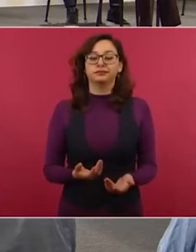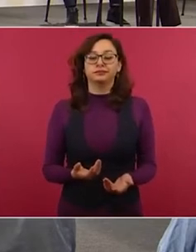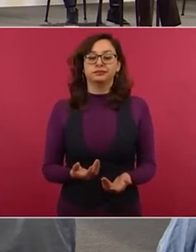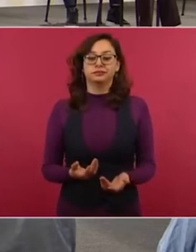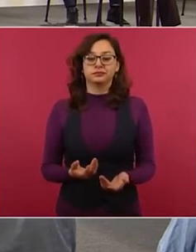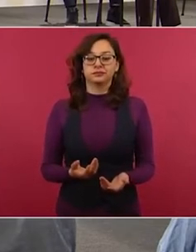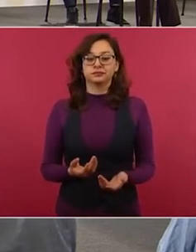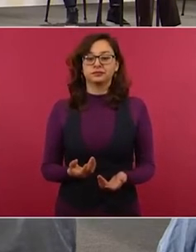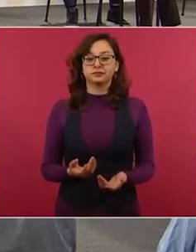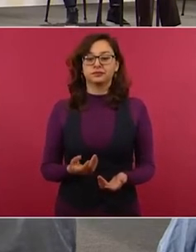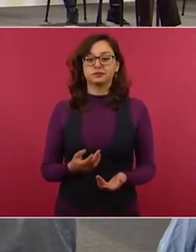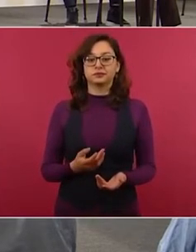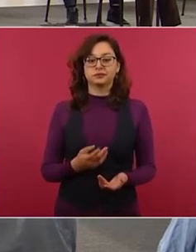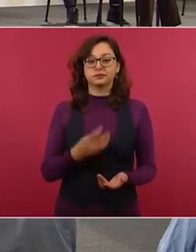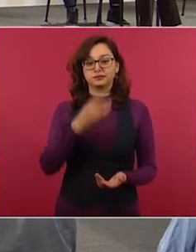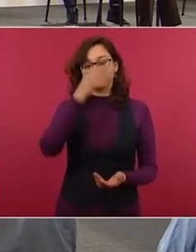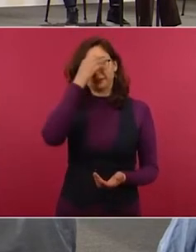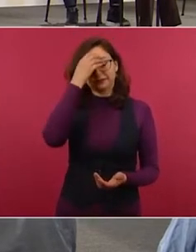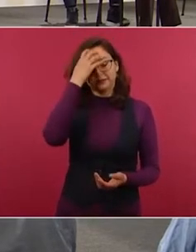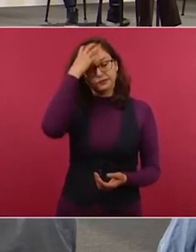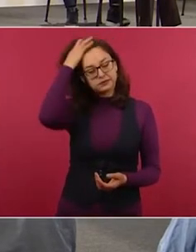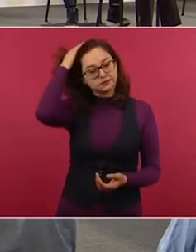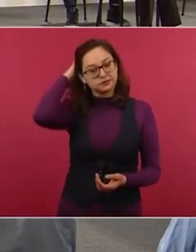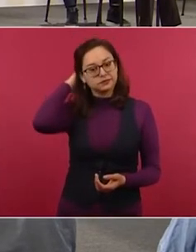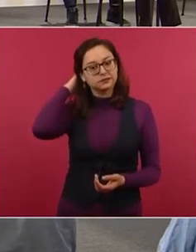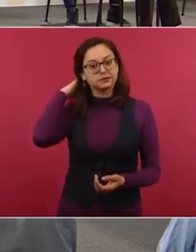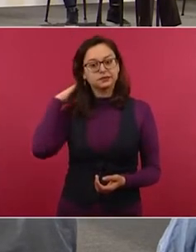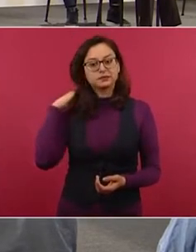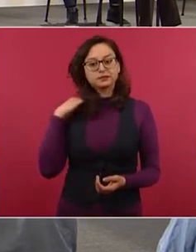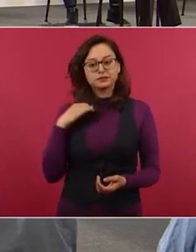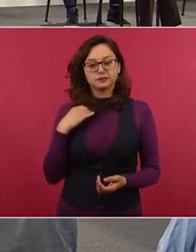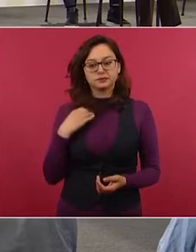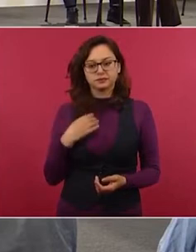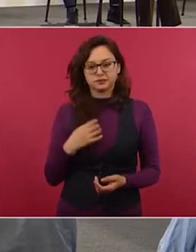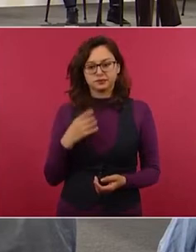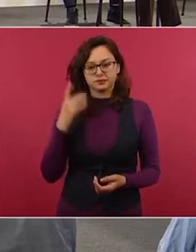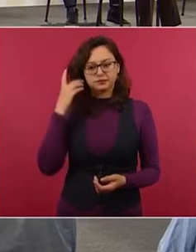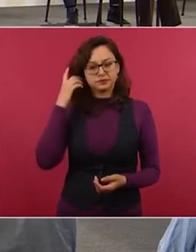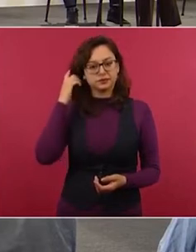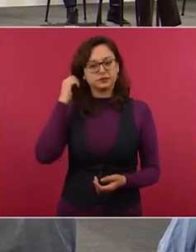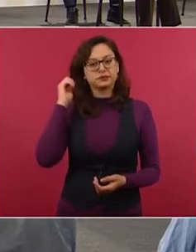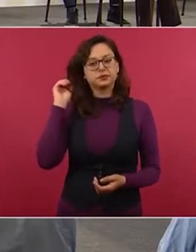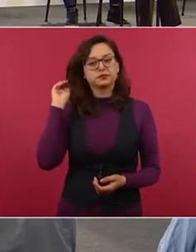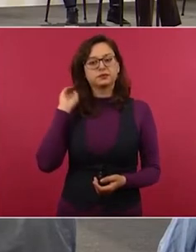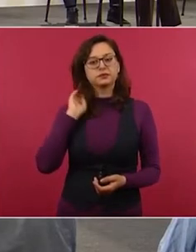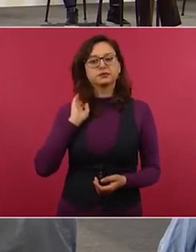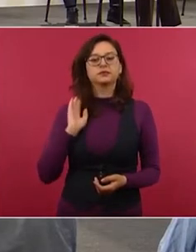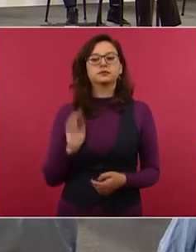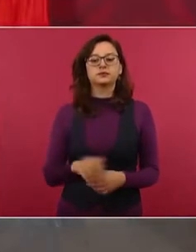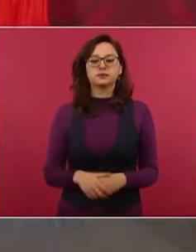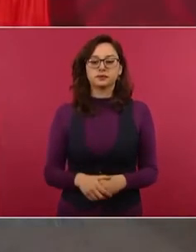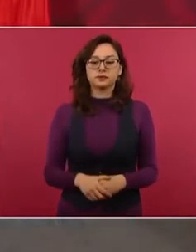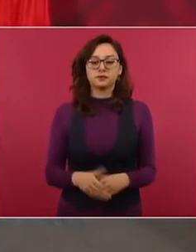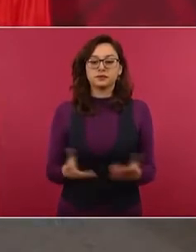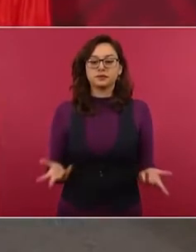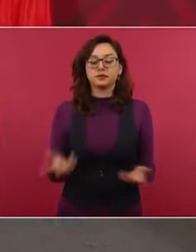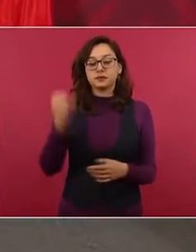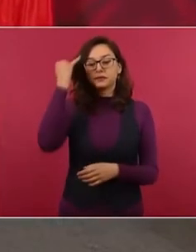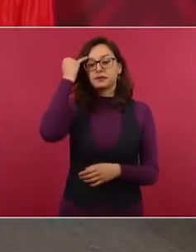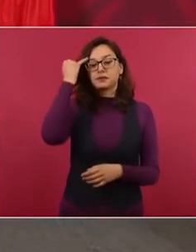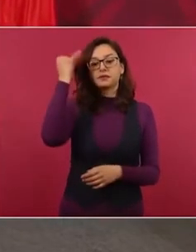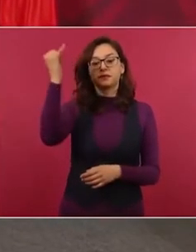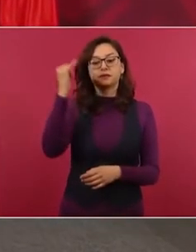el gobernador de Texas. No,